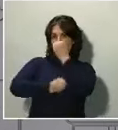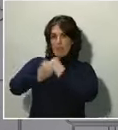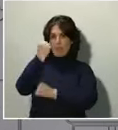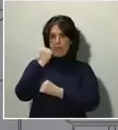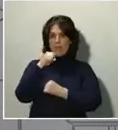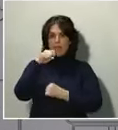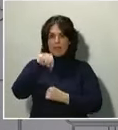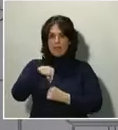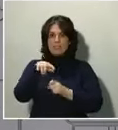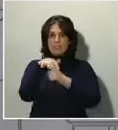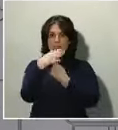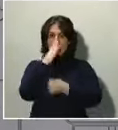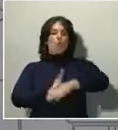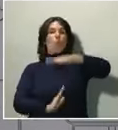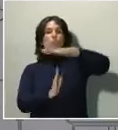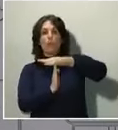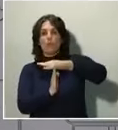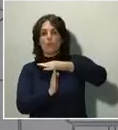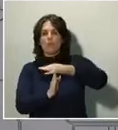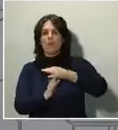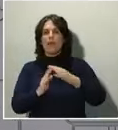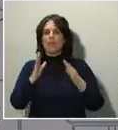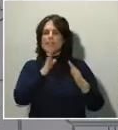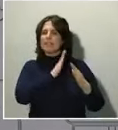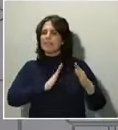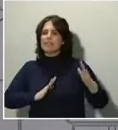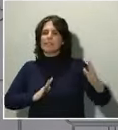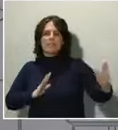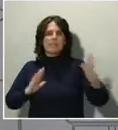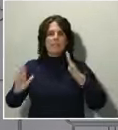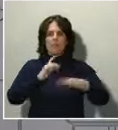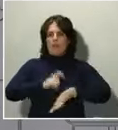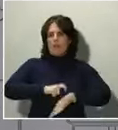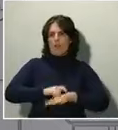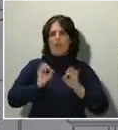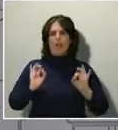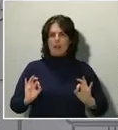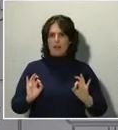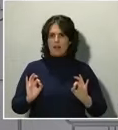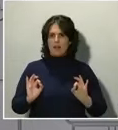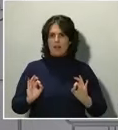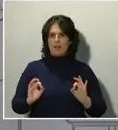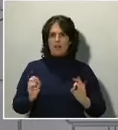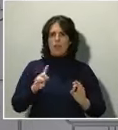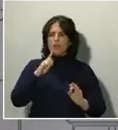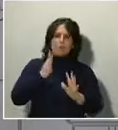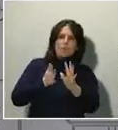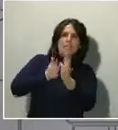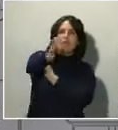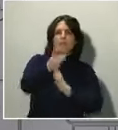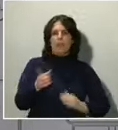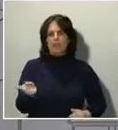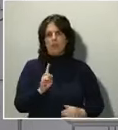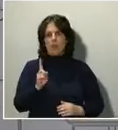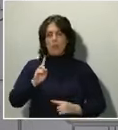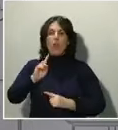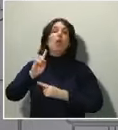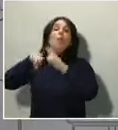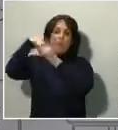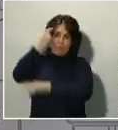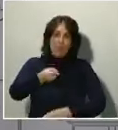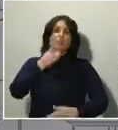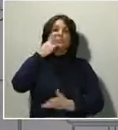y que, por tanto, posteriormente tendremos que hacer frente a una reconstrucción y una recuperación económica y social de nuestro país.